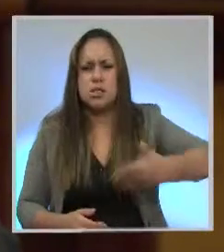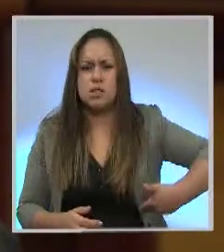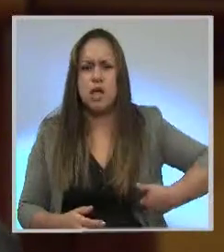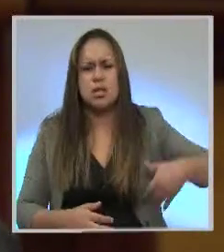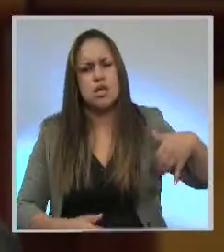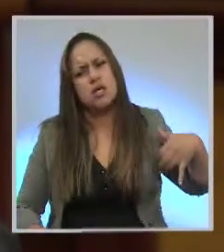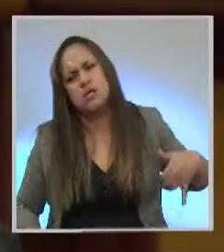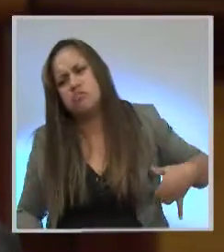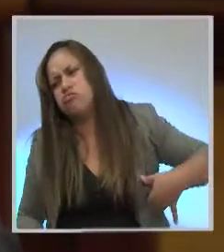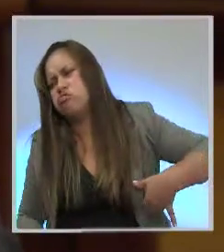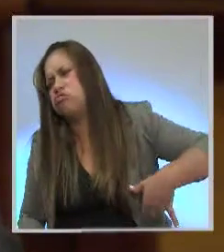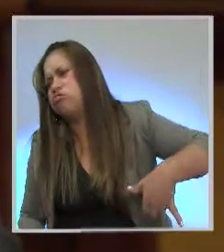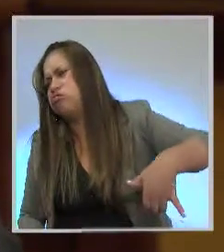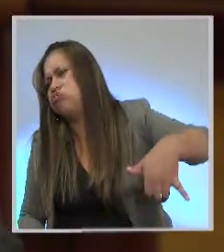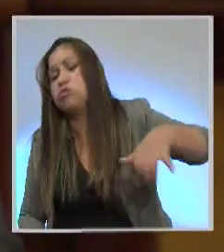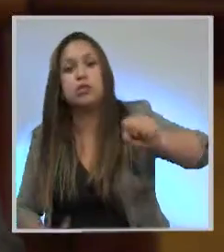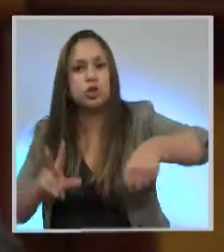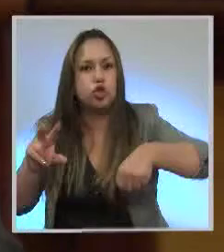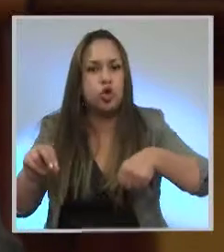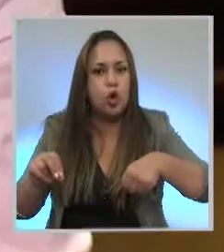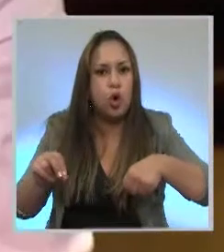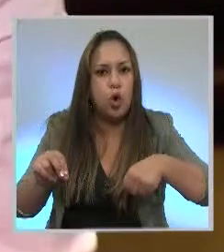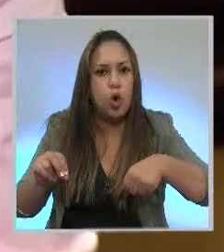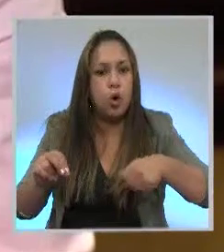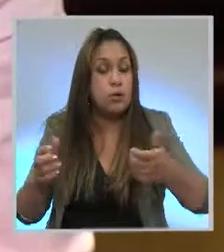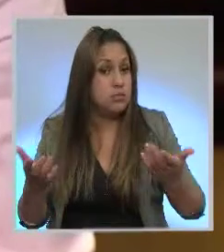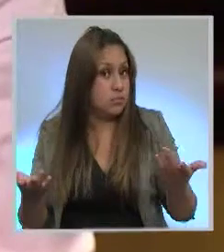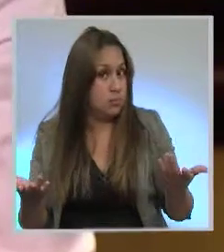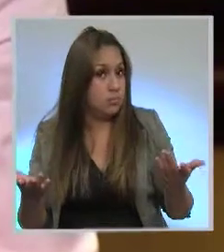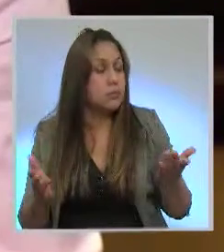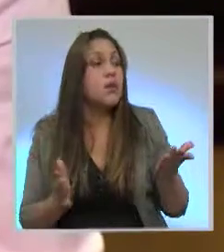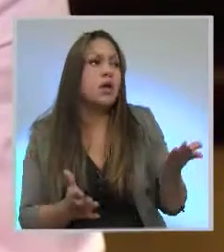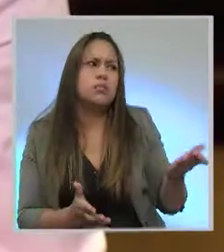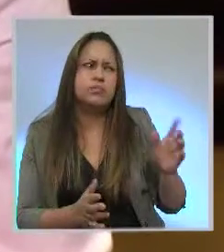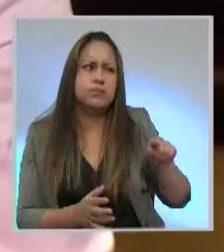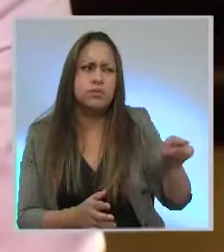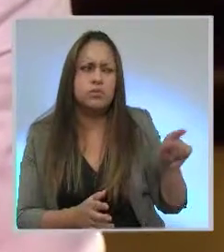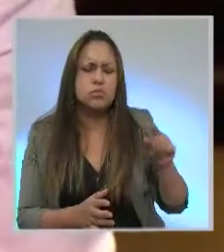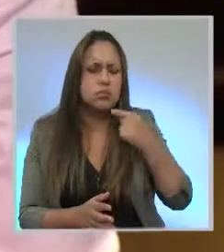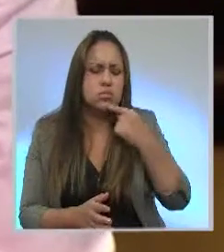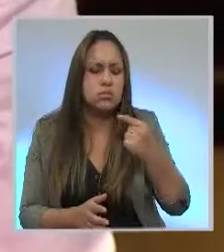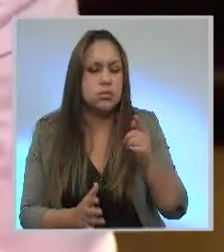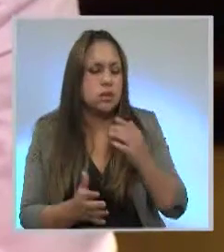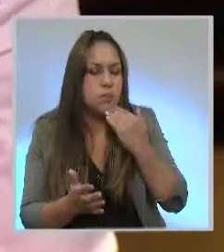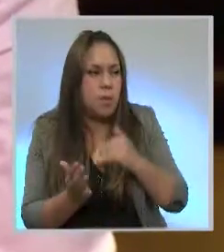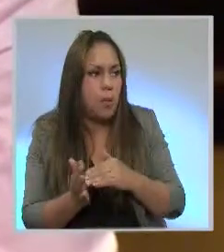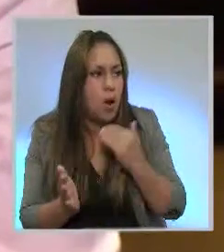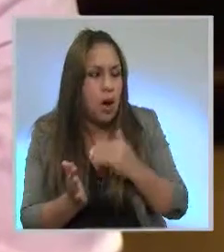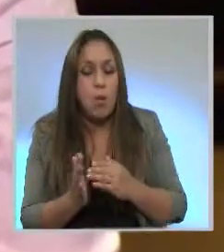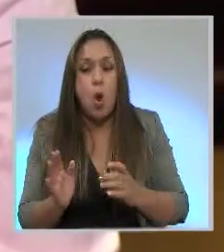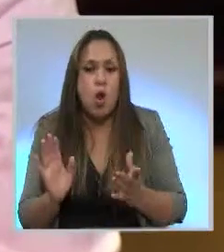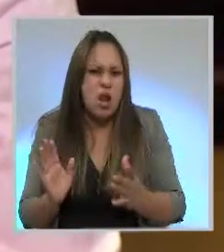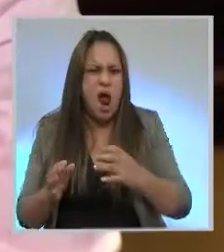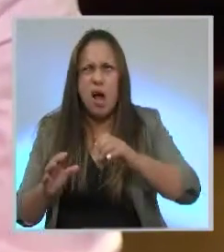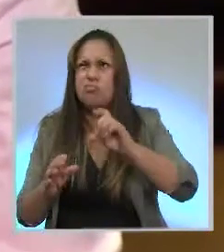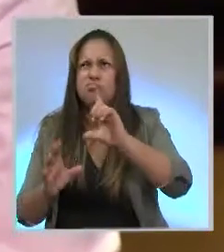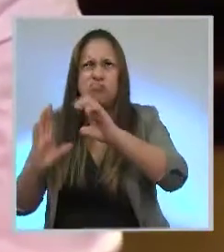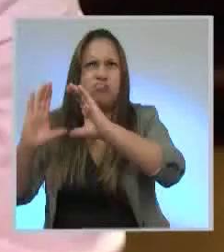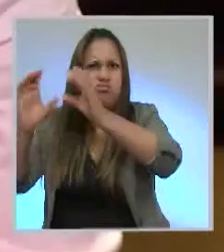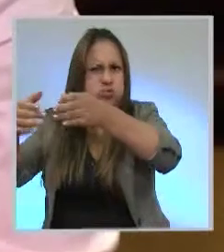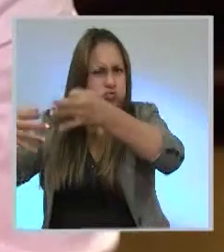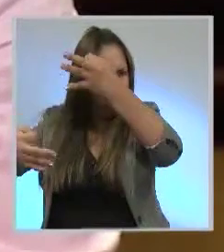ocasión para hacerlo. Pero sobre eso también se ha manifestado asambleísta que la Corte Constitucional ya se ha pronunciado y que la consulta popular,